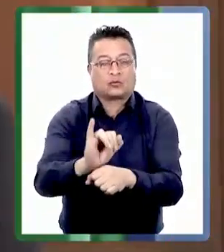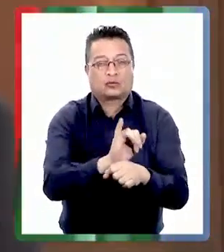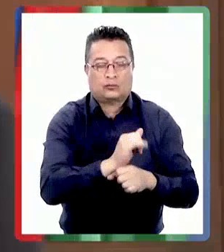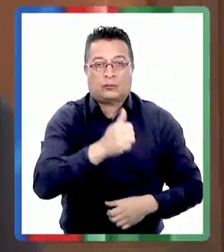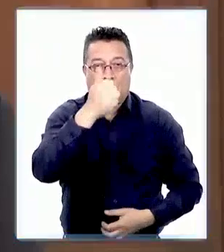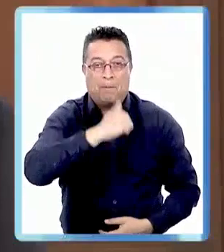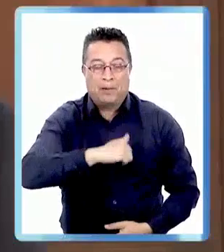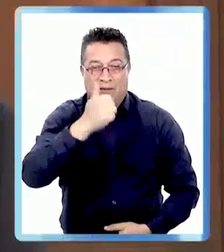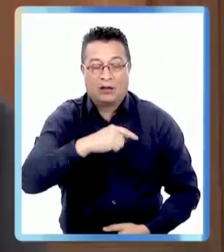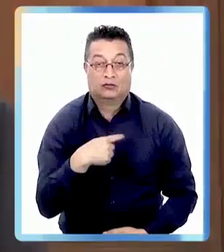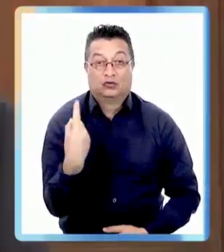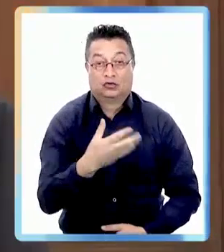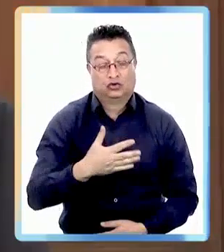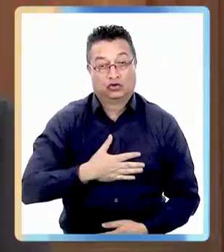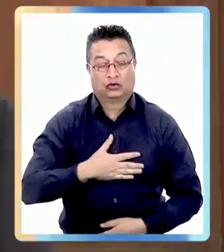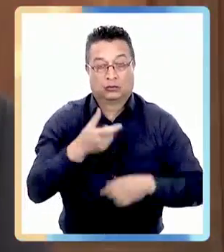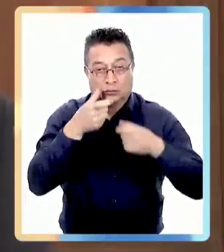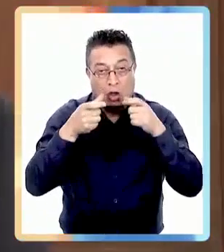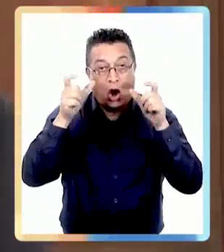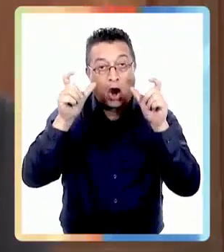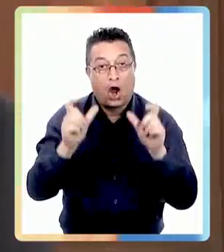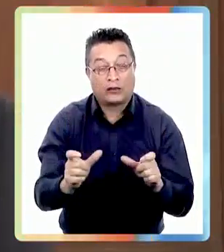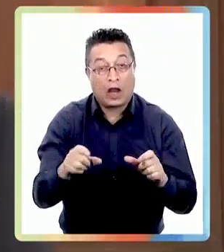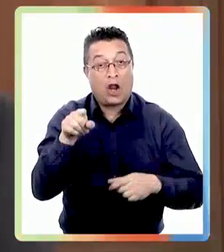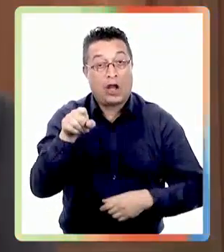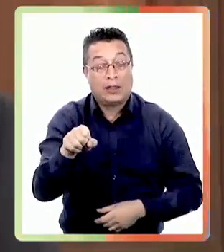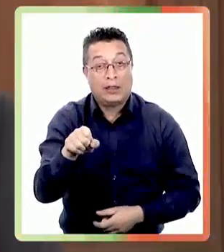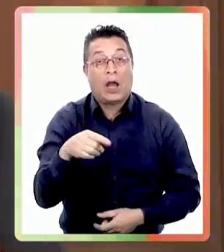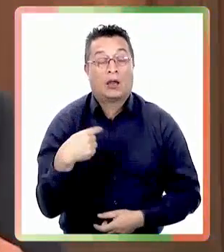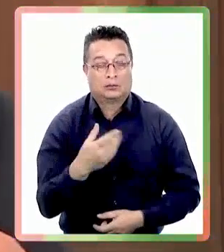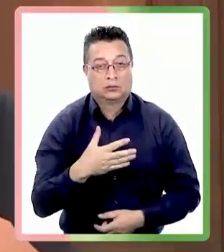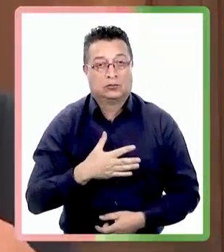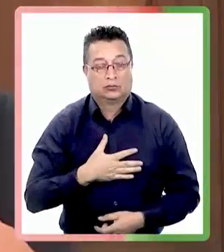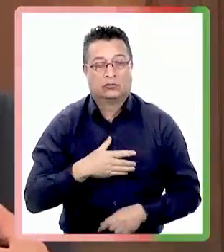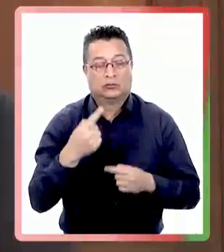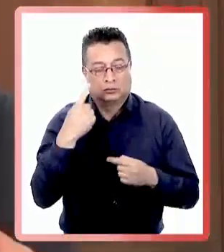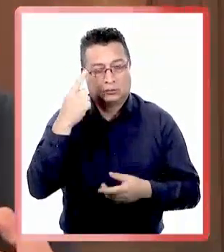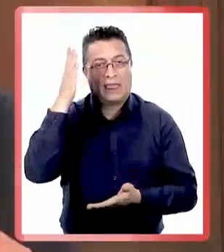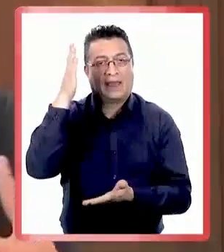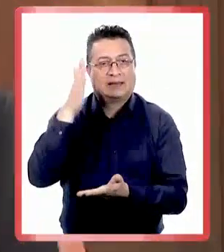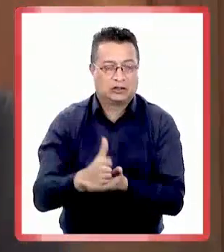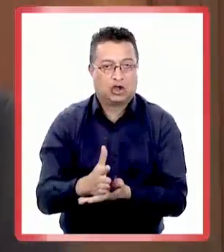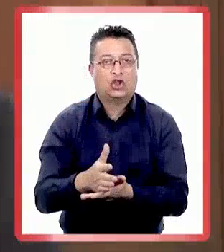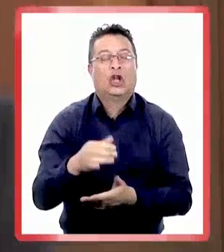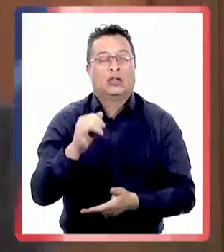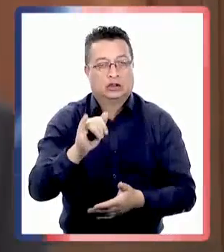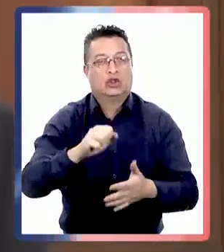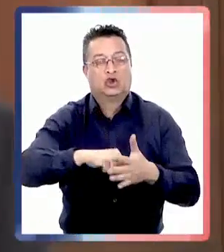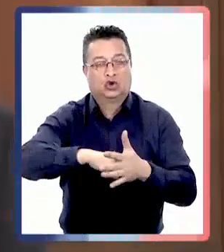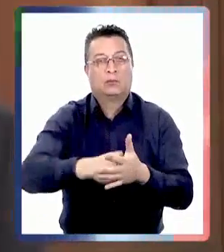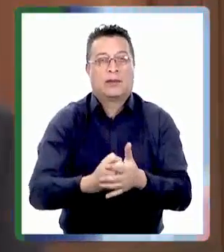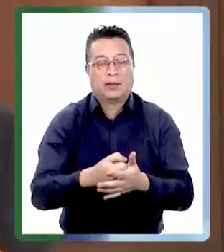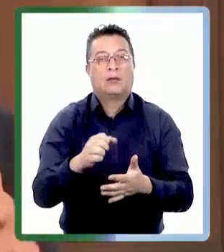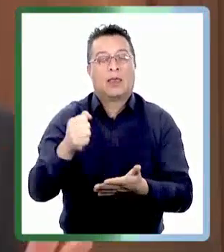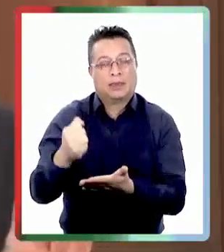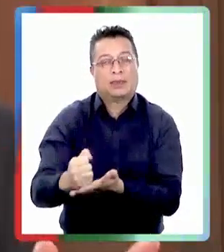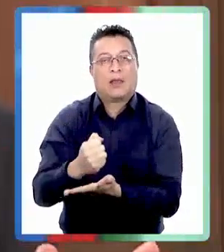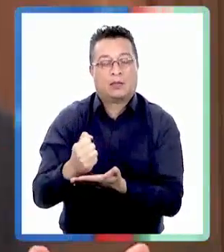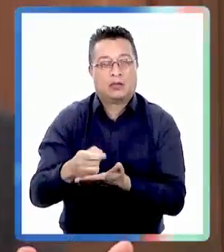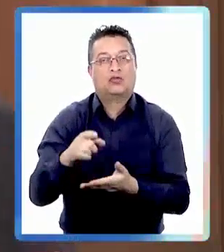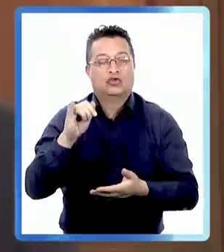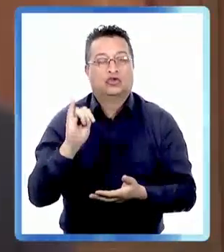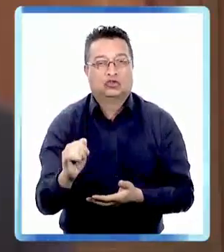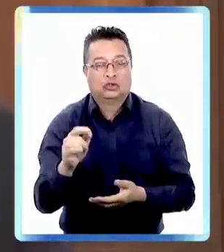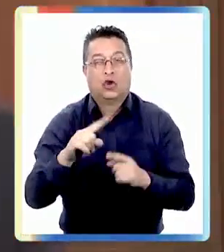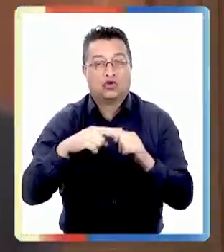privadas. Y nosotros, como Contraloría, hemos tomado una decisión que es suspender la tramitación de aquellas que